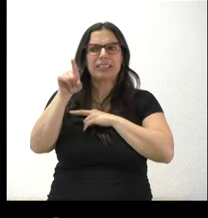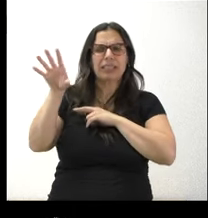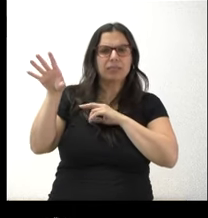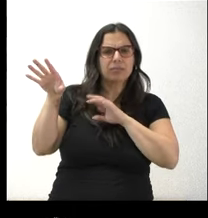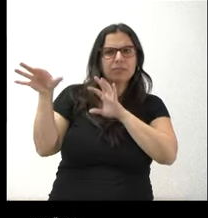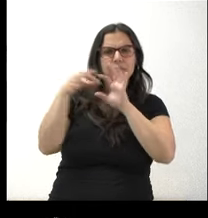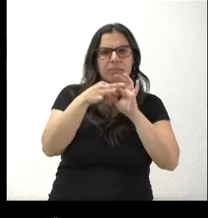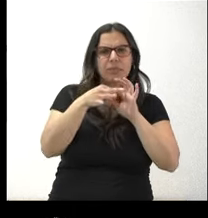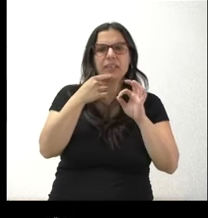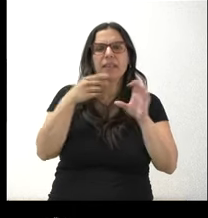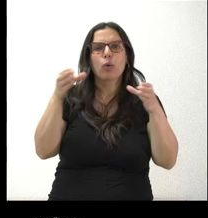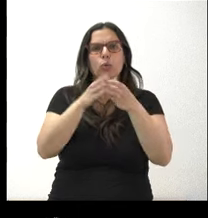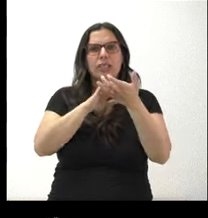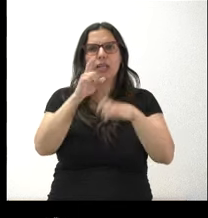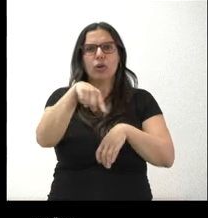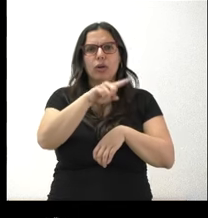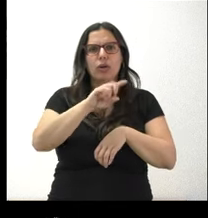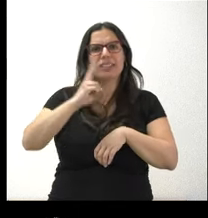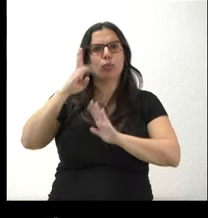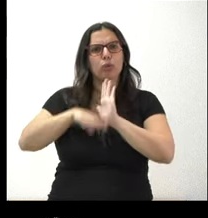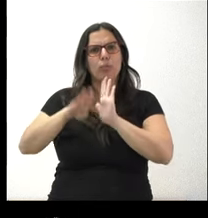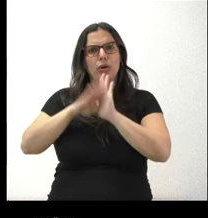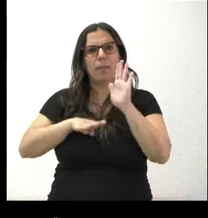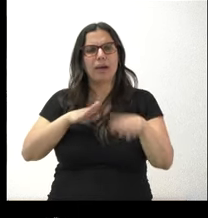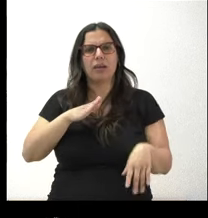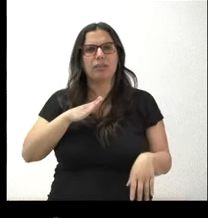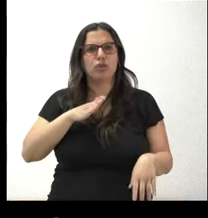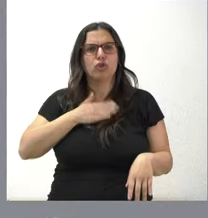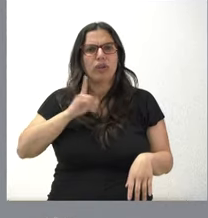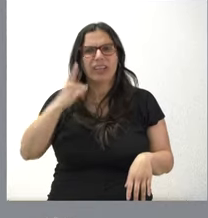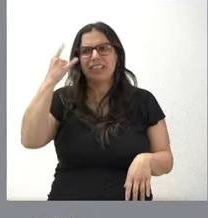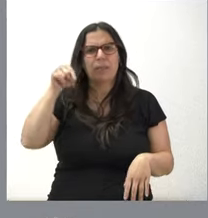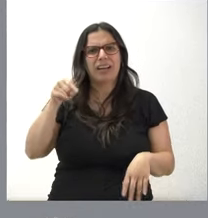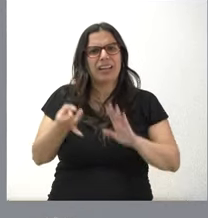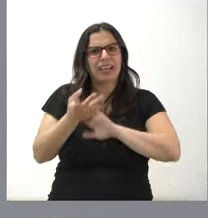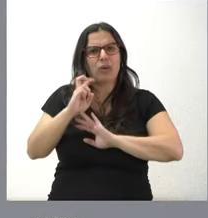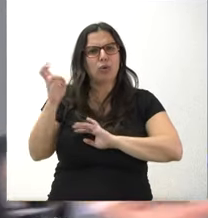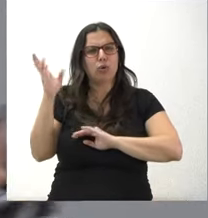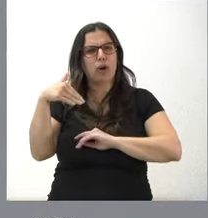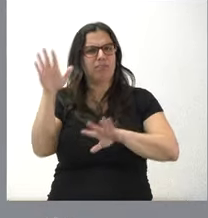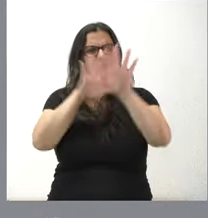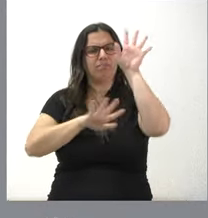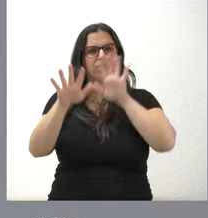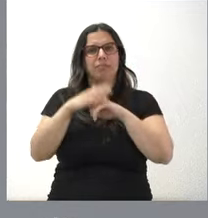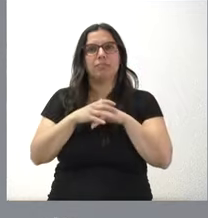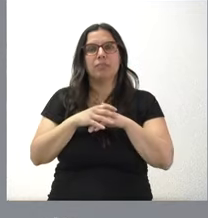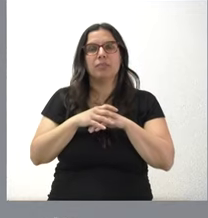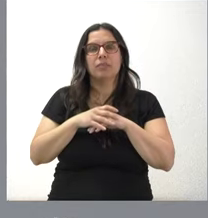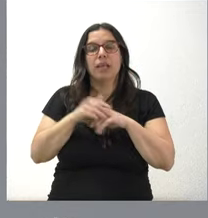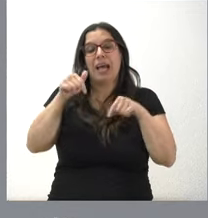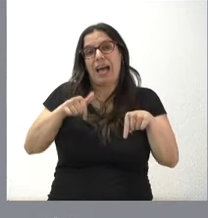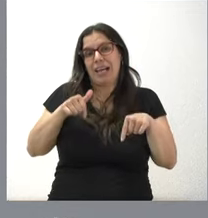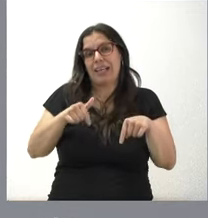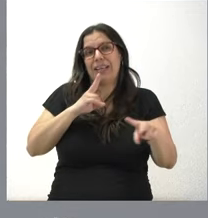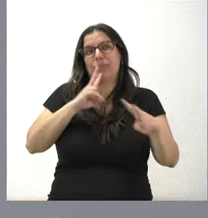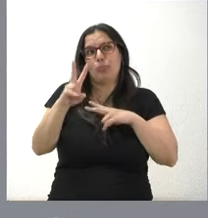nunca ha tenido previsto poner un segundo programa en Salamanca de trasplante cardíaco. Bueno, lógicamente, esta mesa no es el sitio más adecuado para